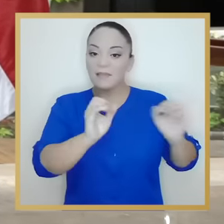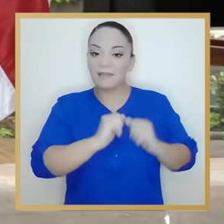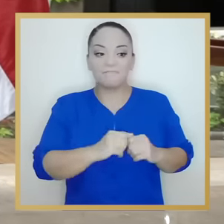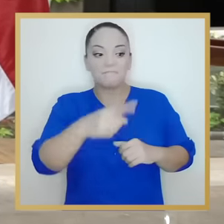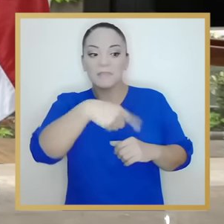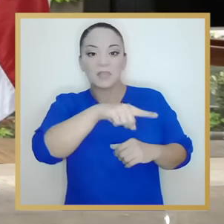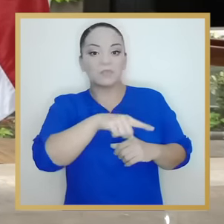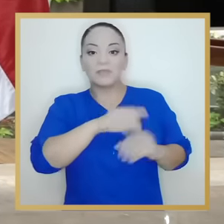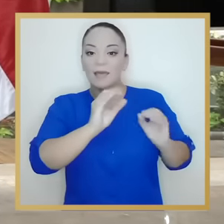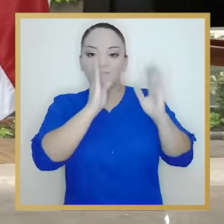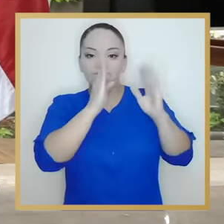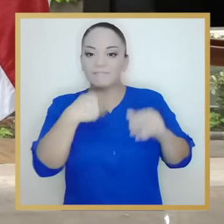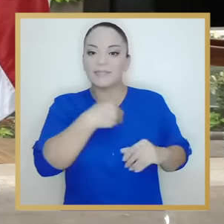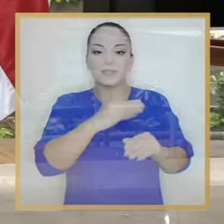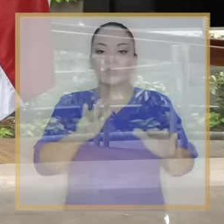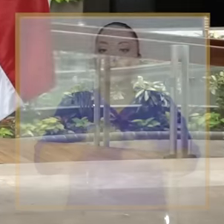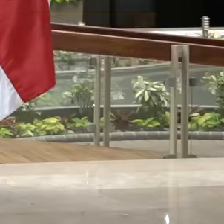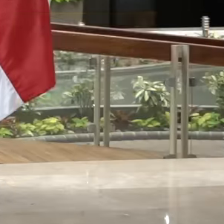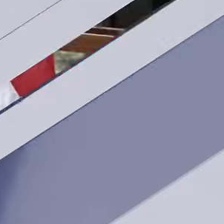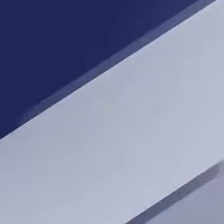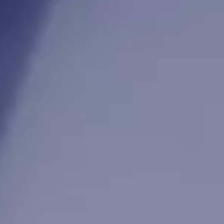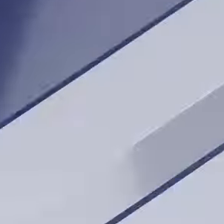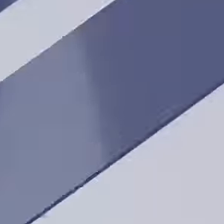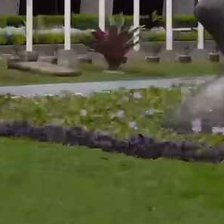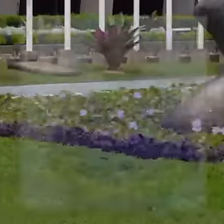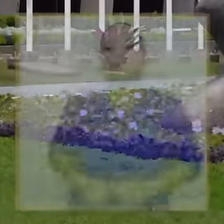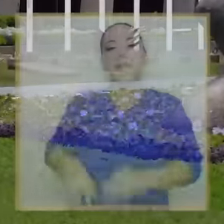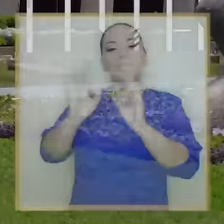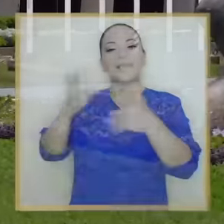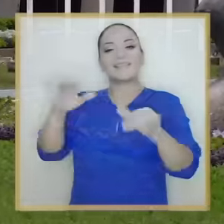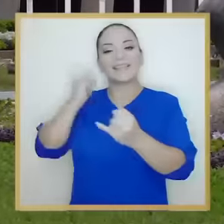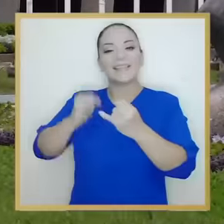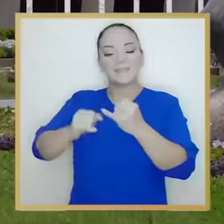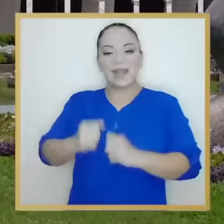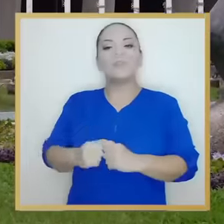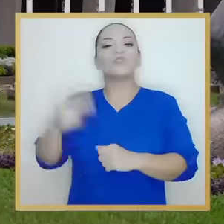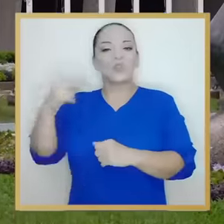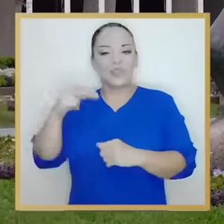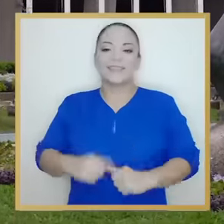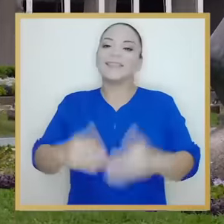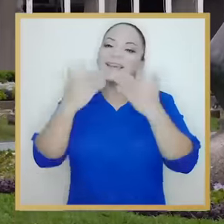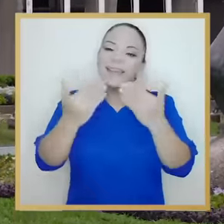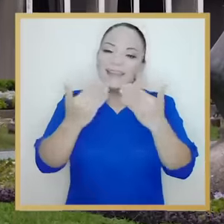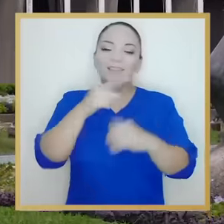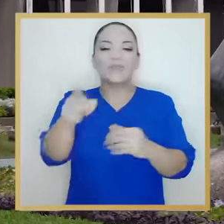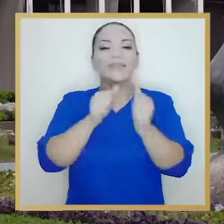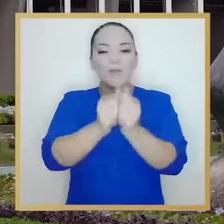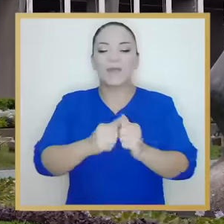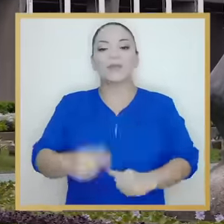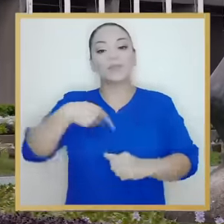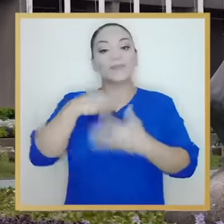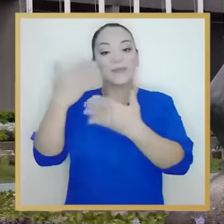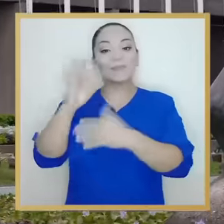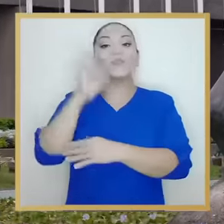movido, ni siquiera han recibido a los ministros. Llegamos al final de la presente edición. Gracias por su